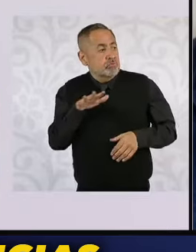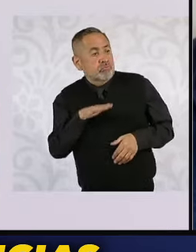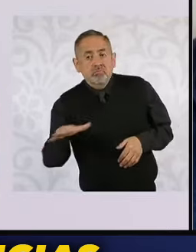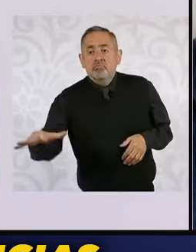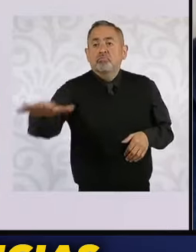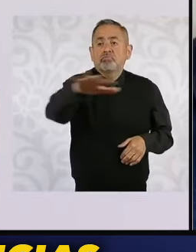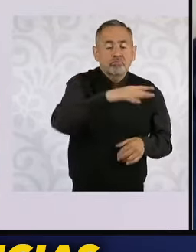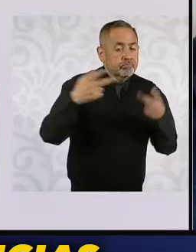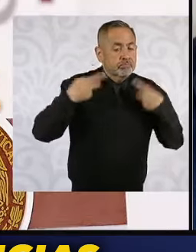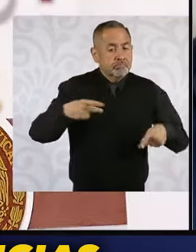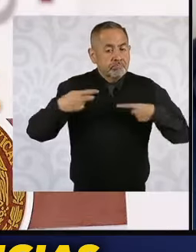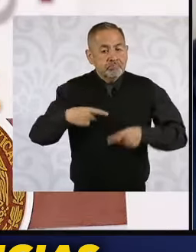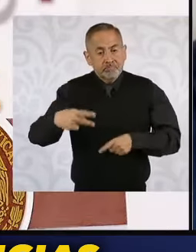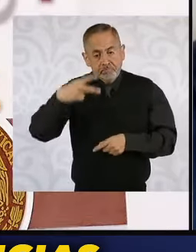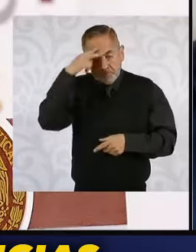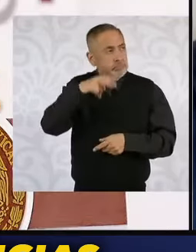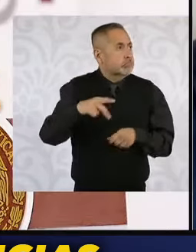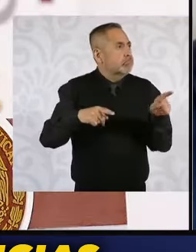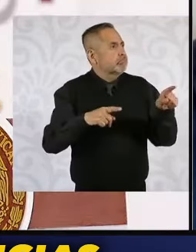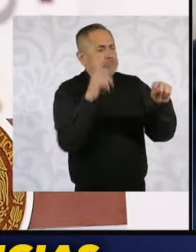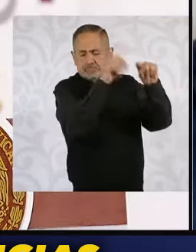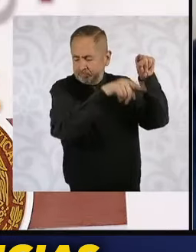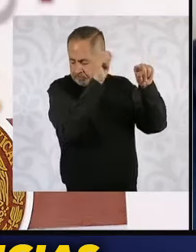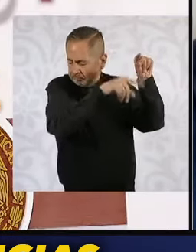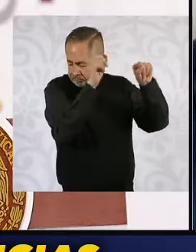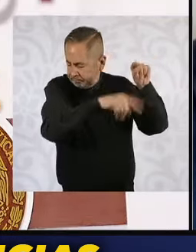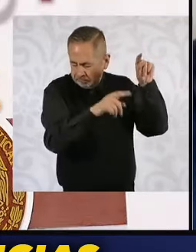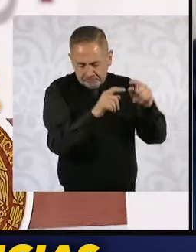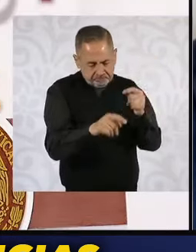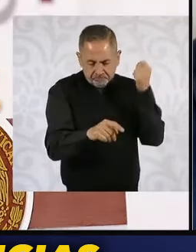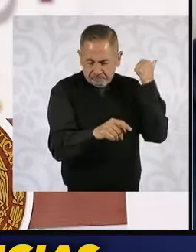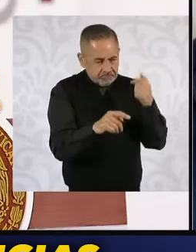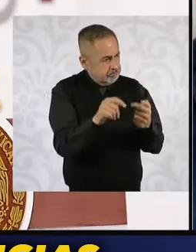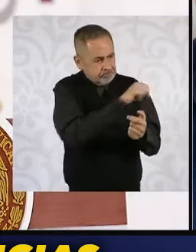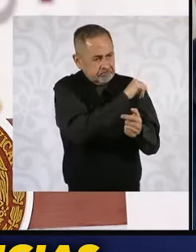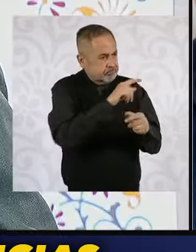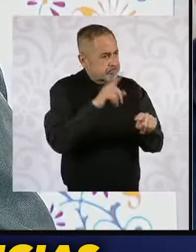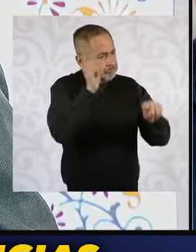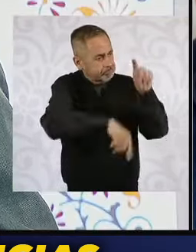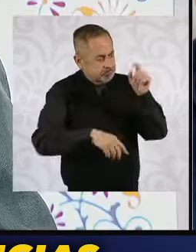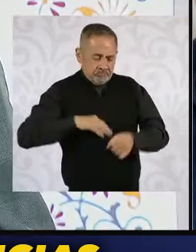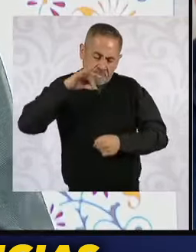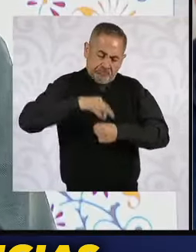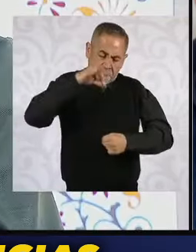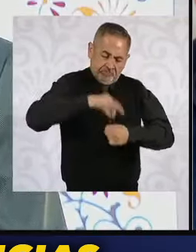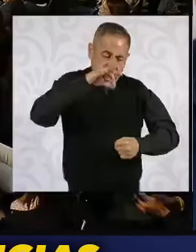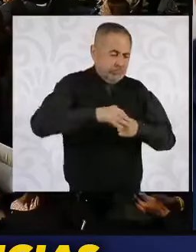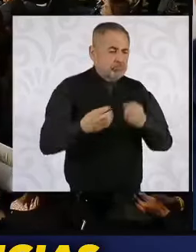pueblo de México. Se va a sanear el Poder Judicial para fortalecer el Estado de Derecho.